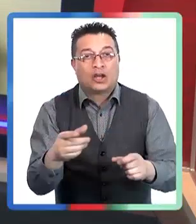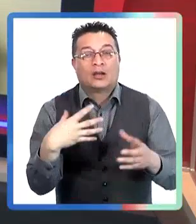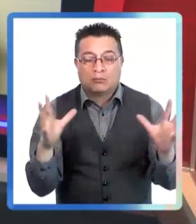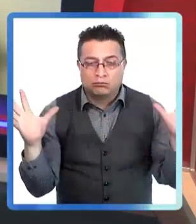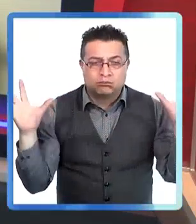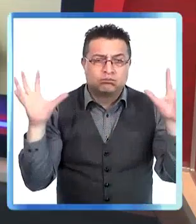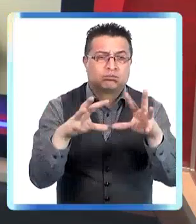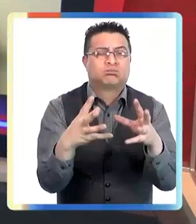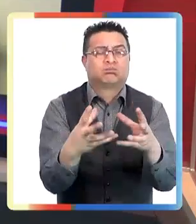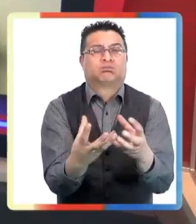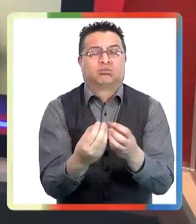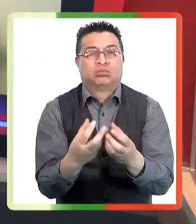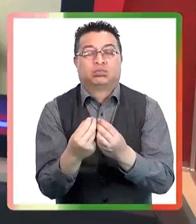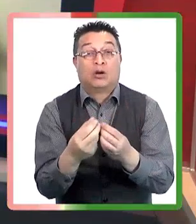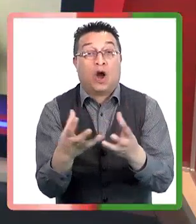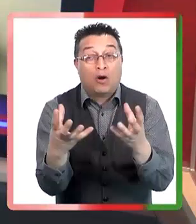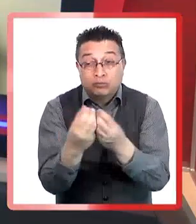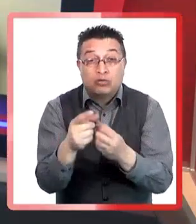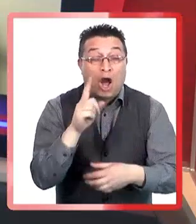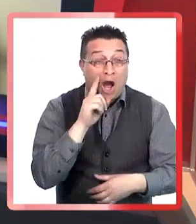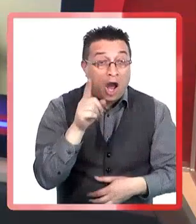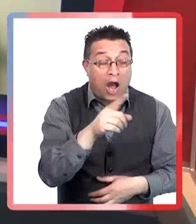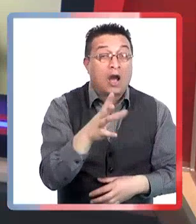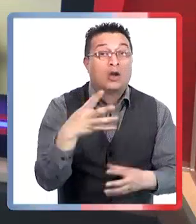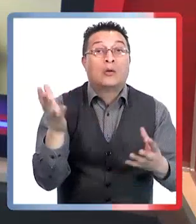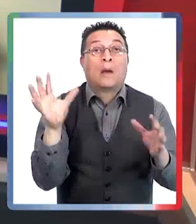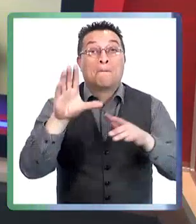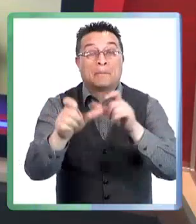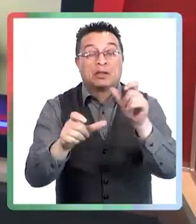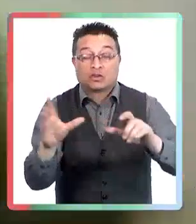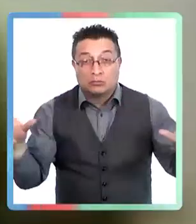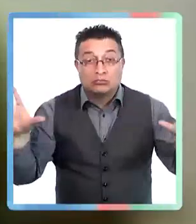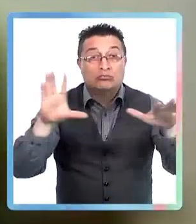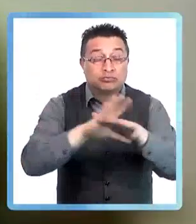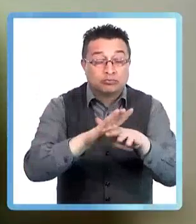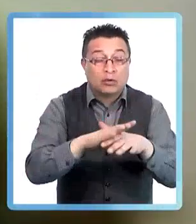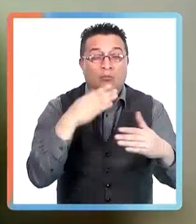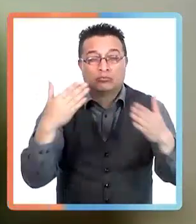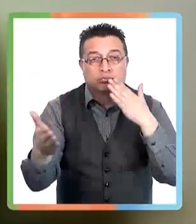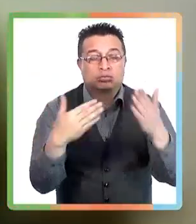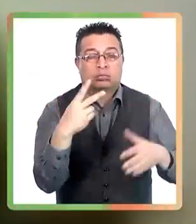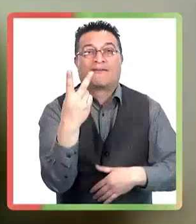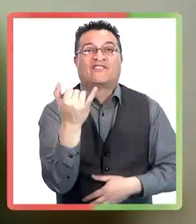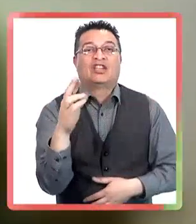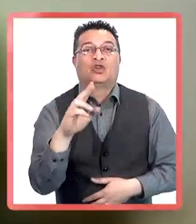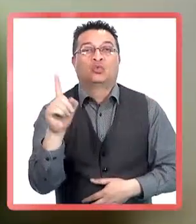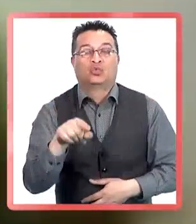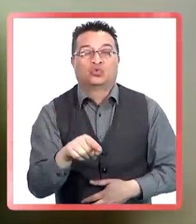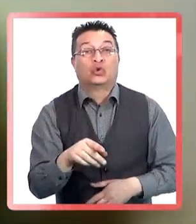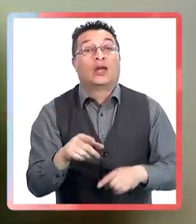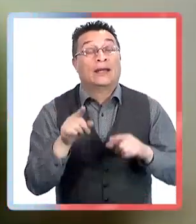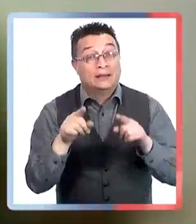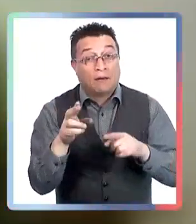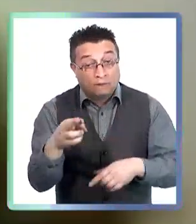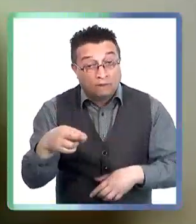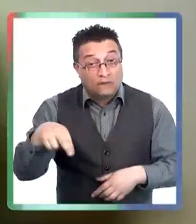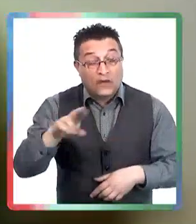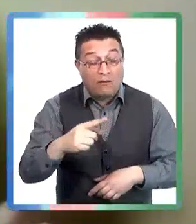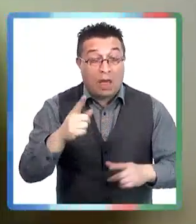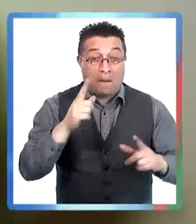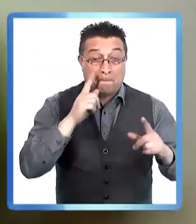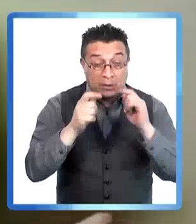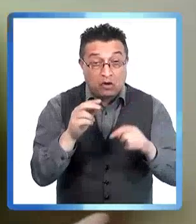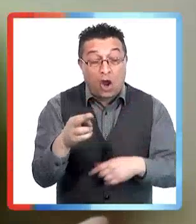a enfrentar al riesgo otra vez de rebrotes de estos distintos virus respiratorios? El año 2019 y 2020 fueron años no